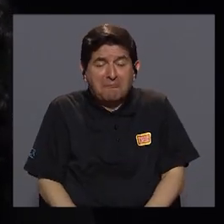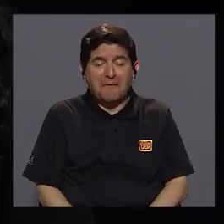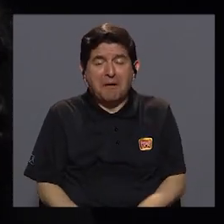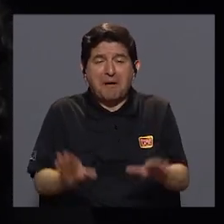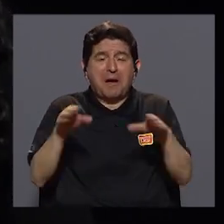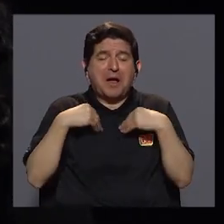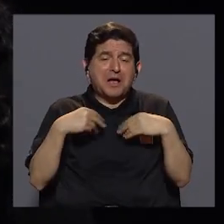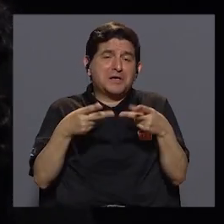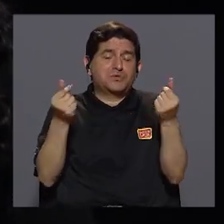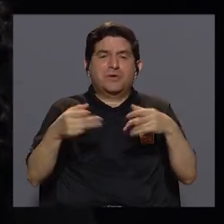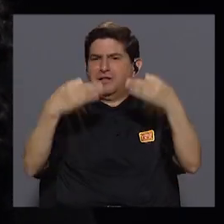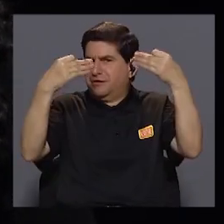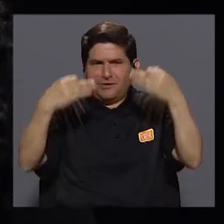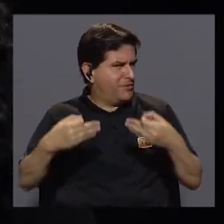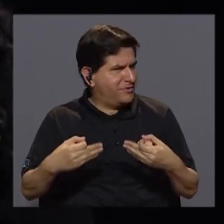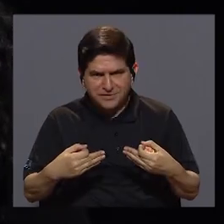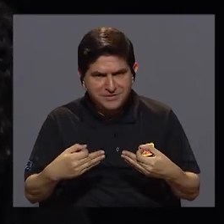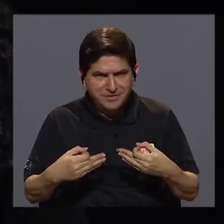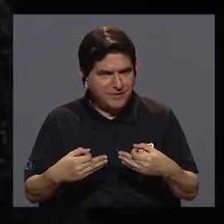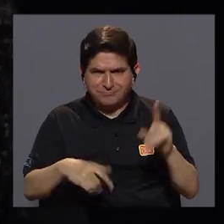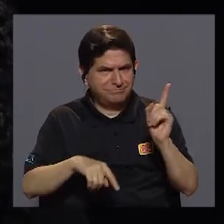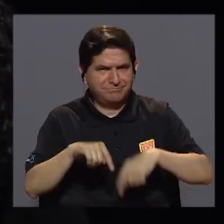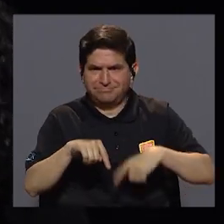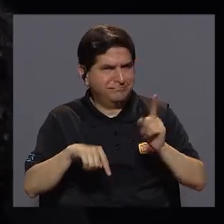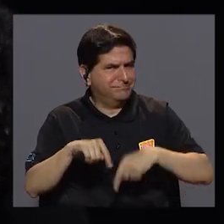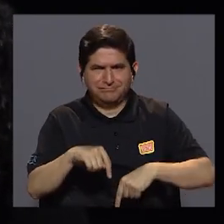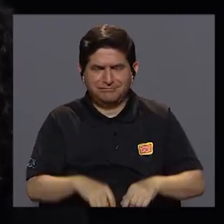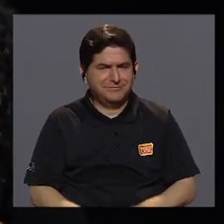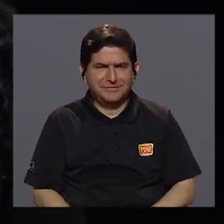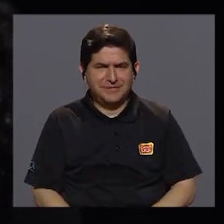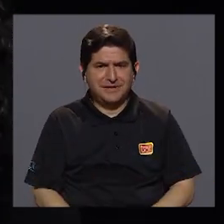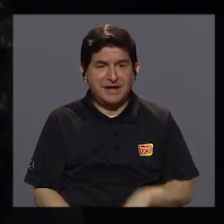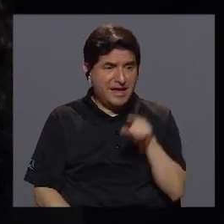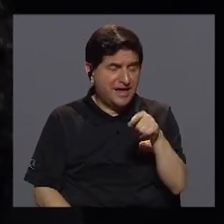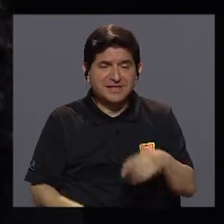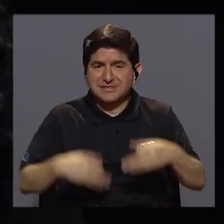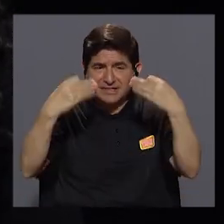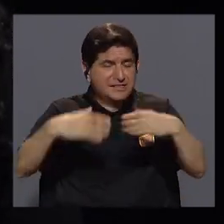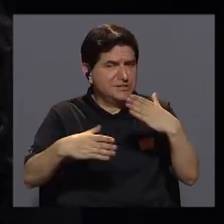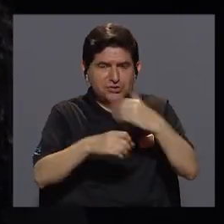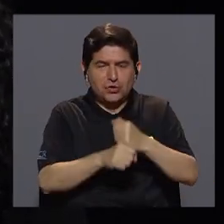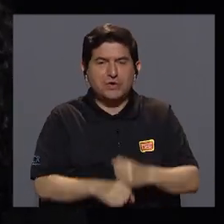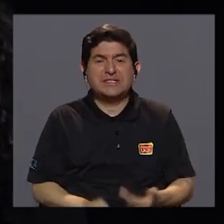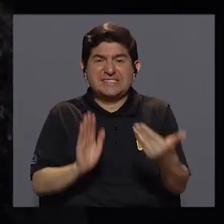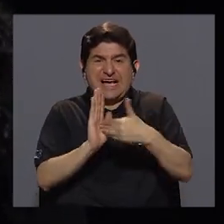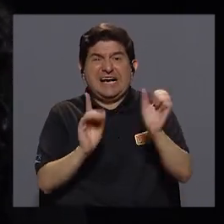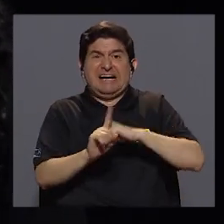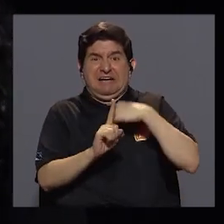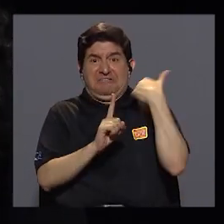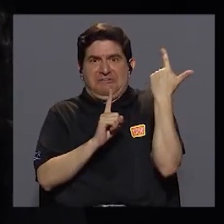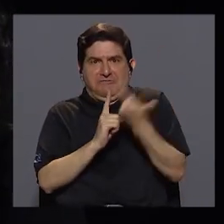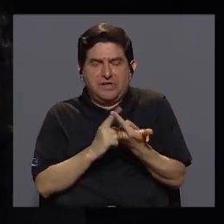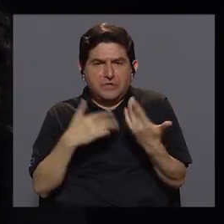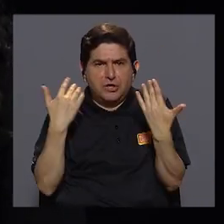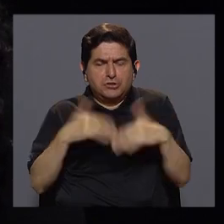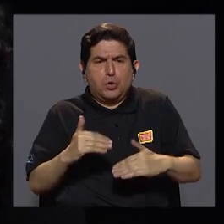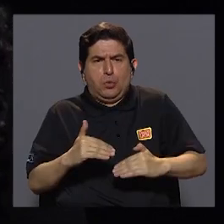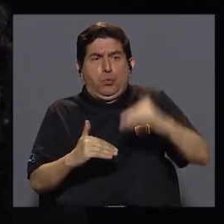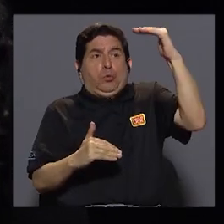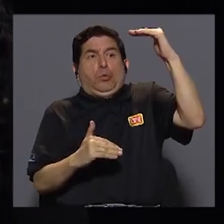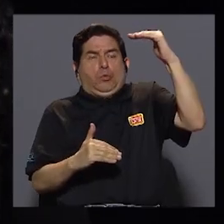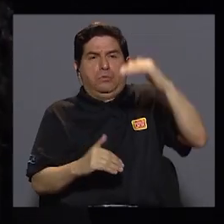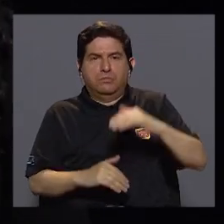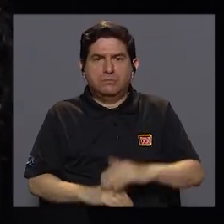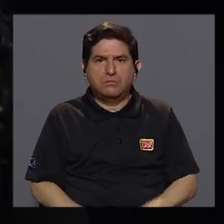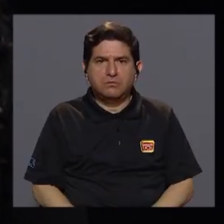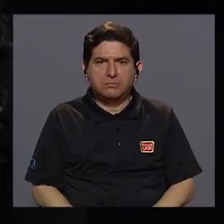el costo de no tomar decisiones, o dicho en otras palabras, el no tomar esas decisiones tendría un costo social realmente muy alto.